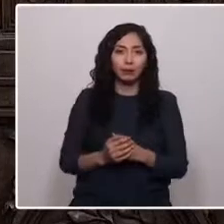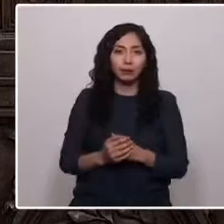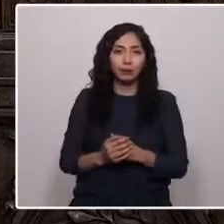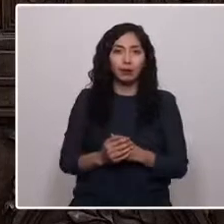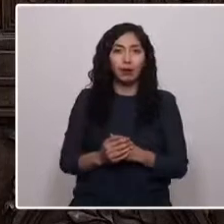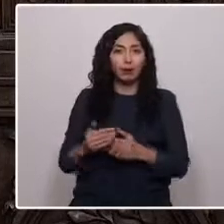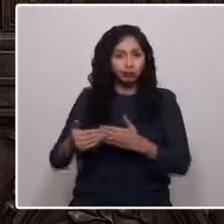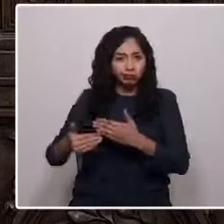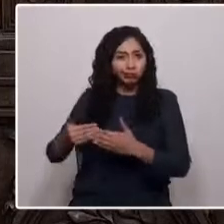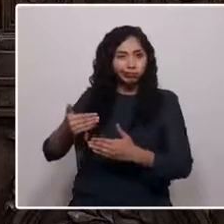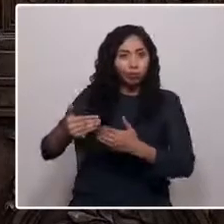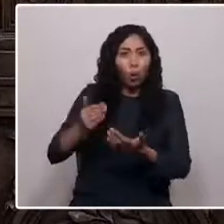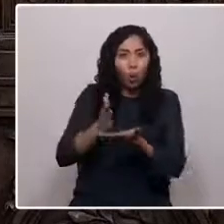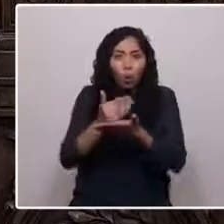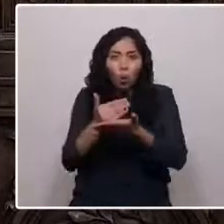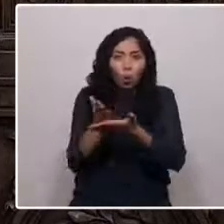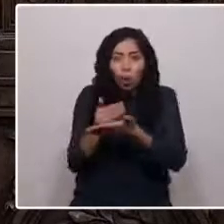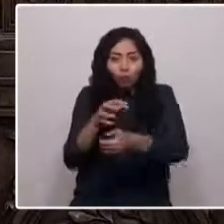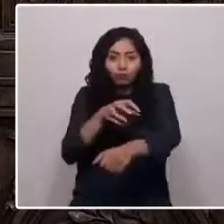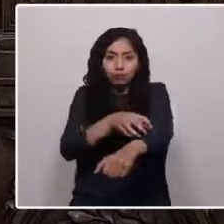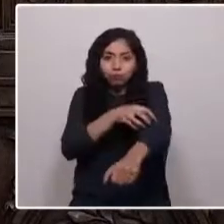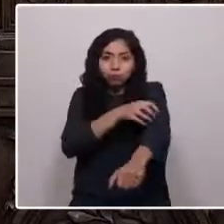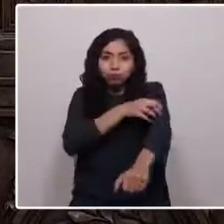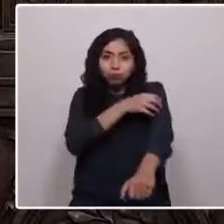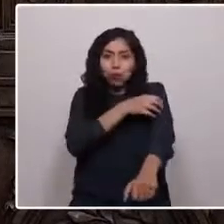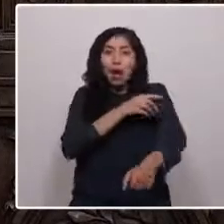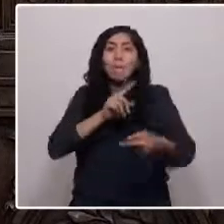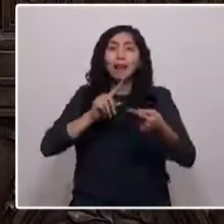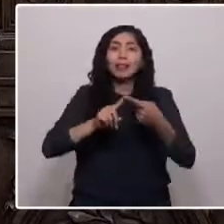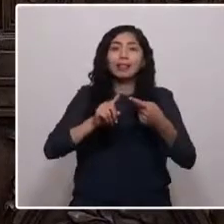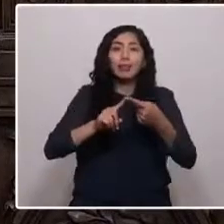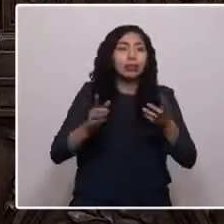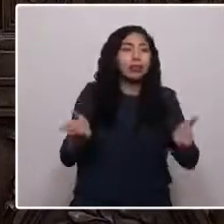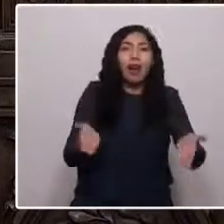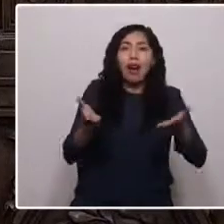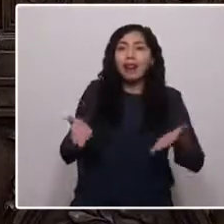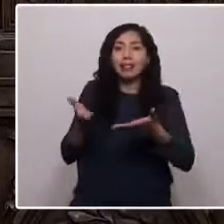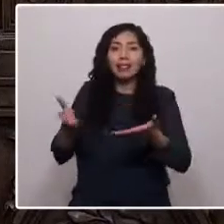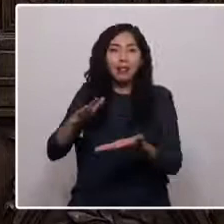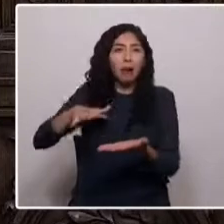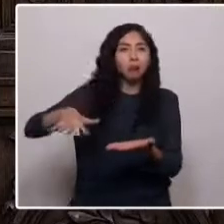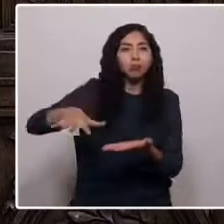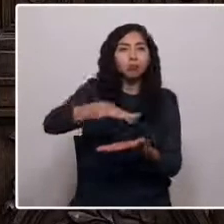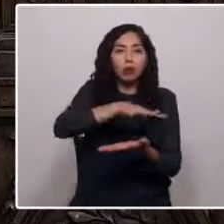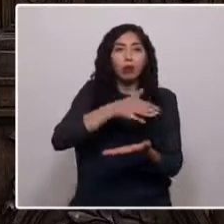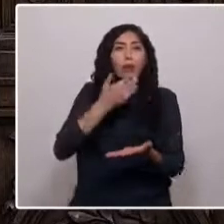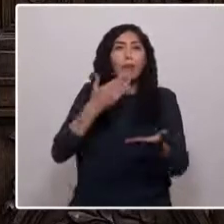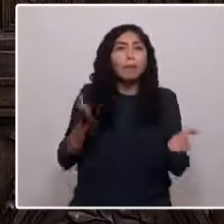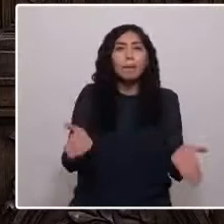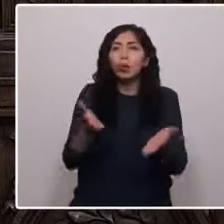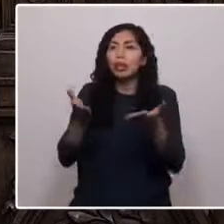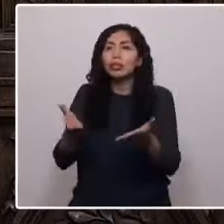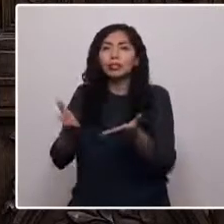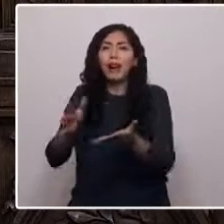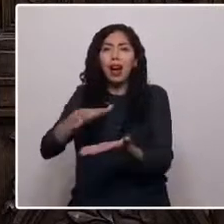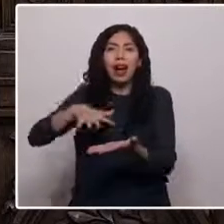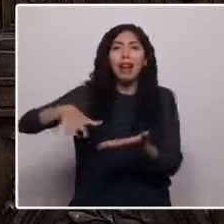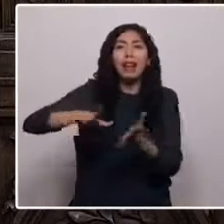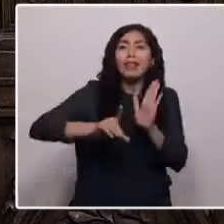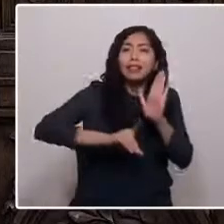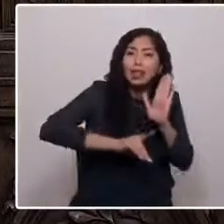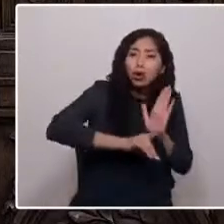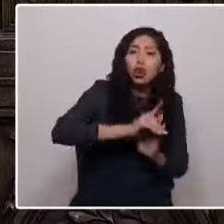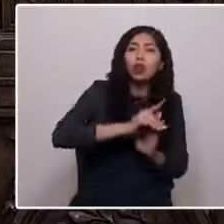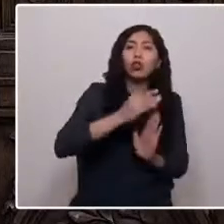avance la planificación territorial desde una participación activa. Para que se potencien las áreas de desarrollo, para que se creen